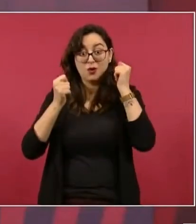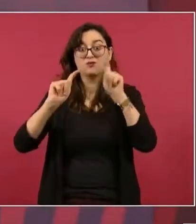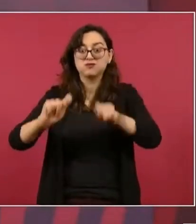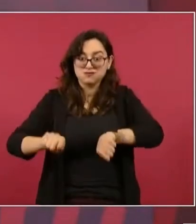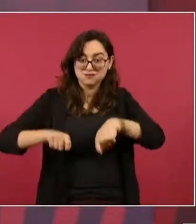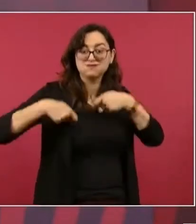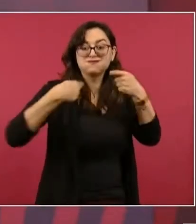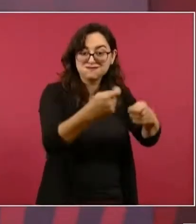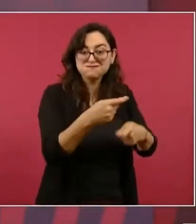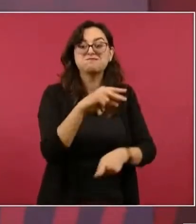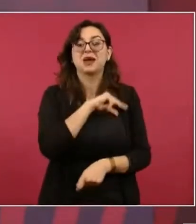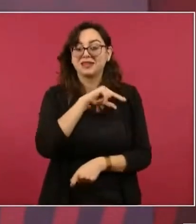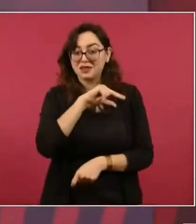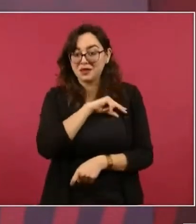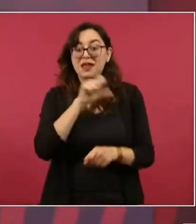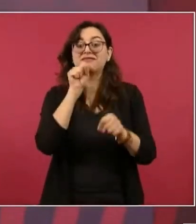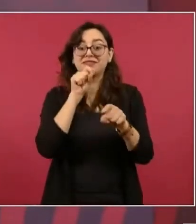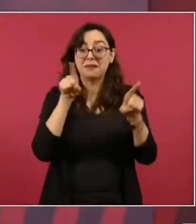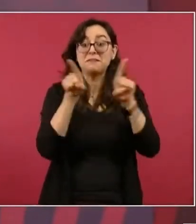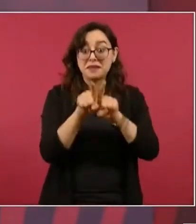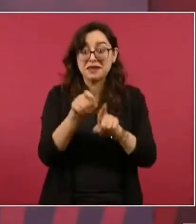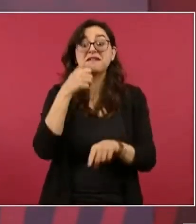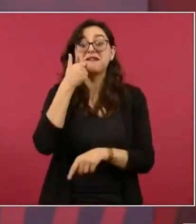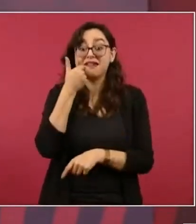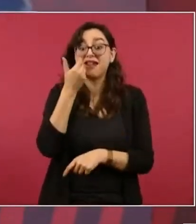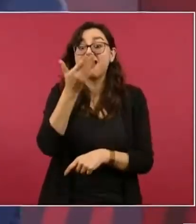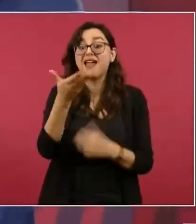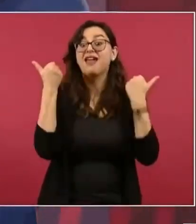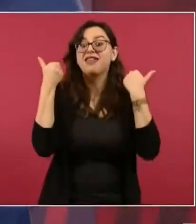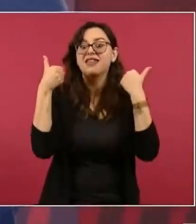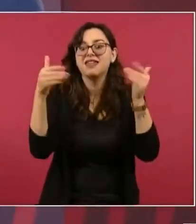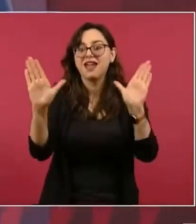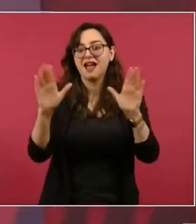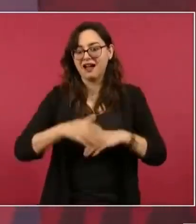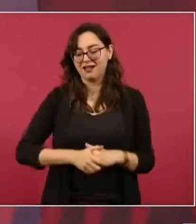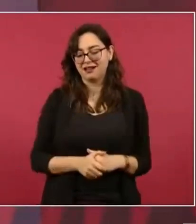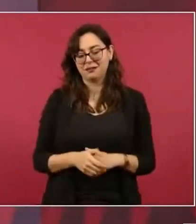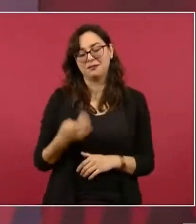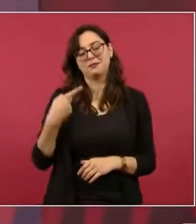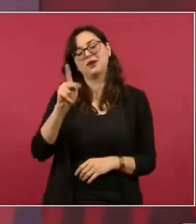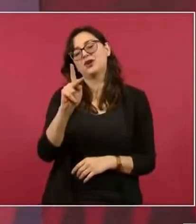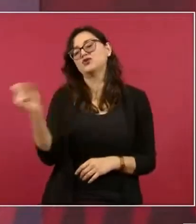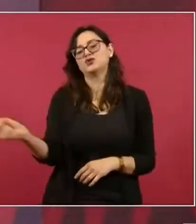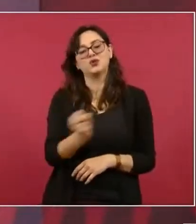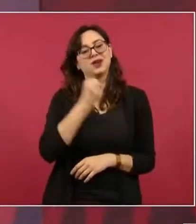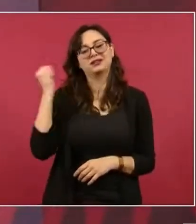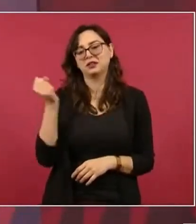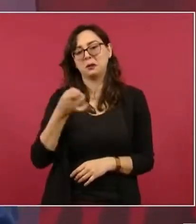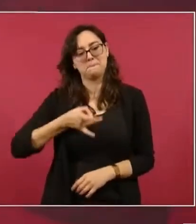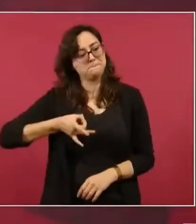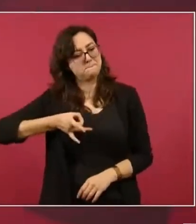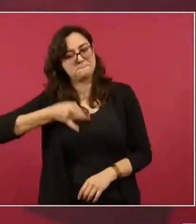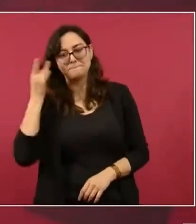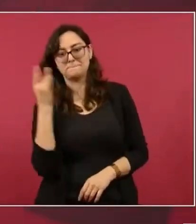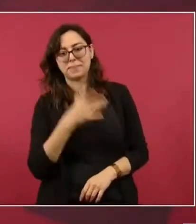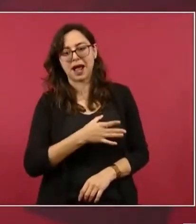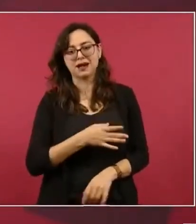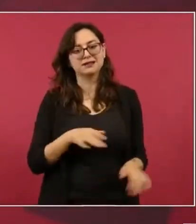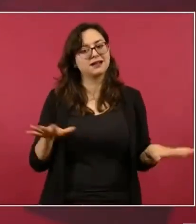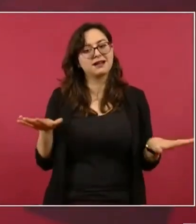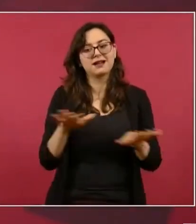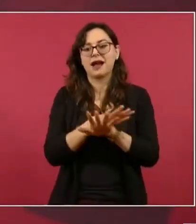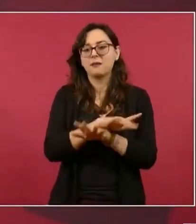pero ya no les dio tiempo como tampoco les dio tiempo de poner a todos sus empleados